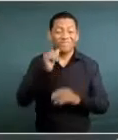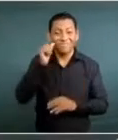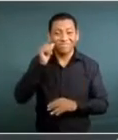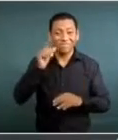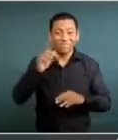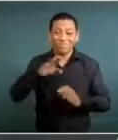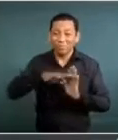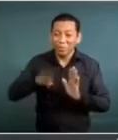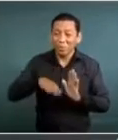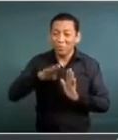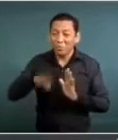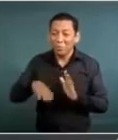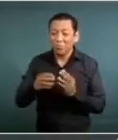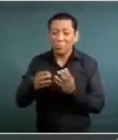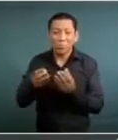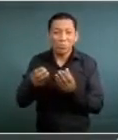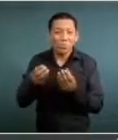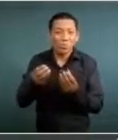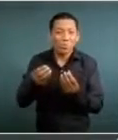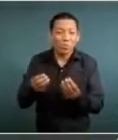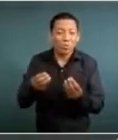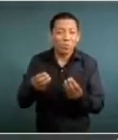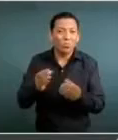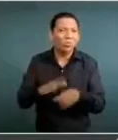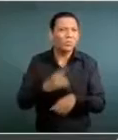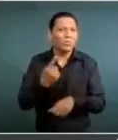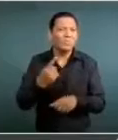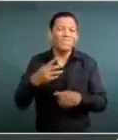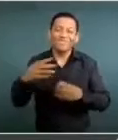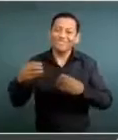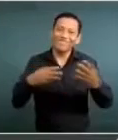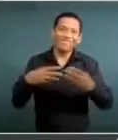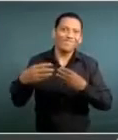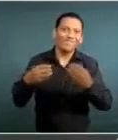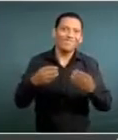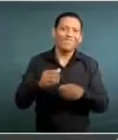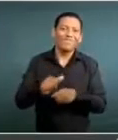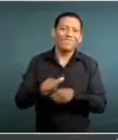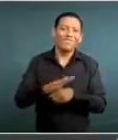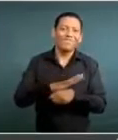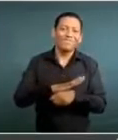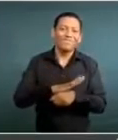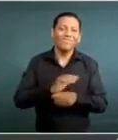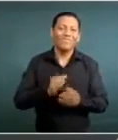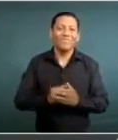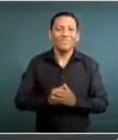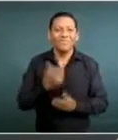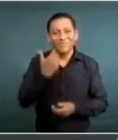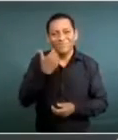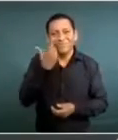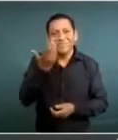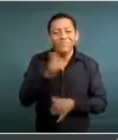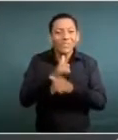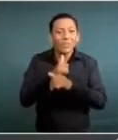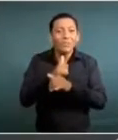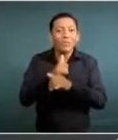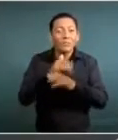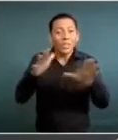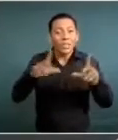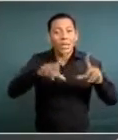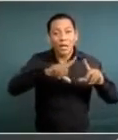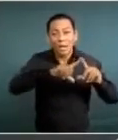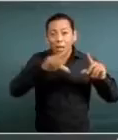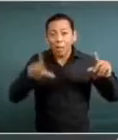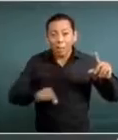por la pandemia. Quiero informarle a todo el pueblo de